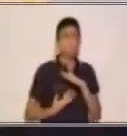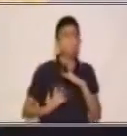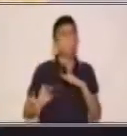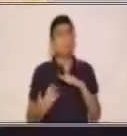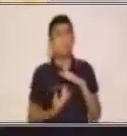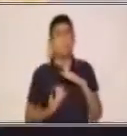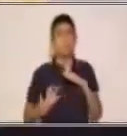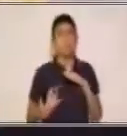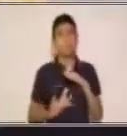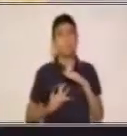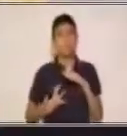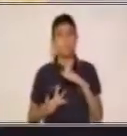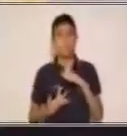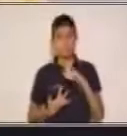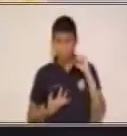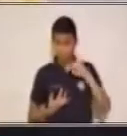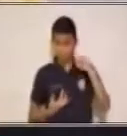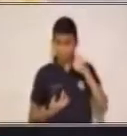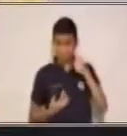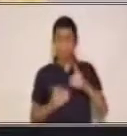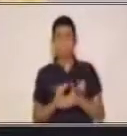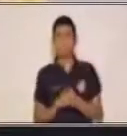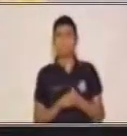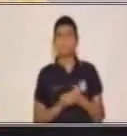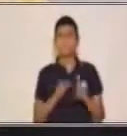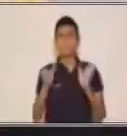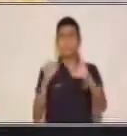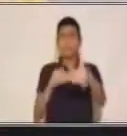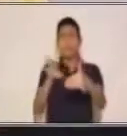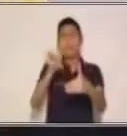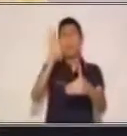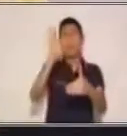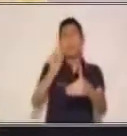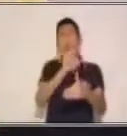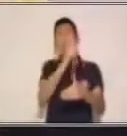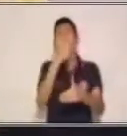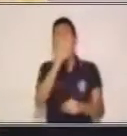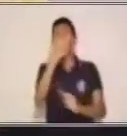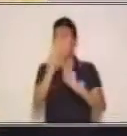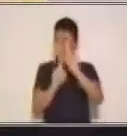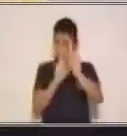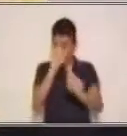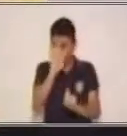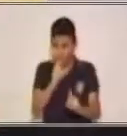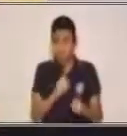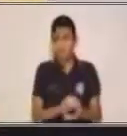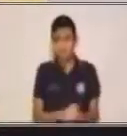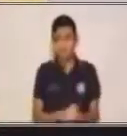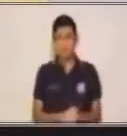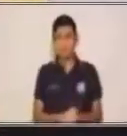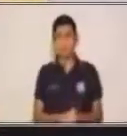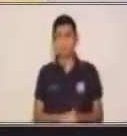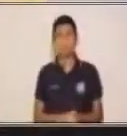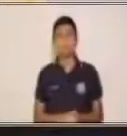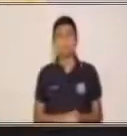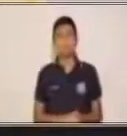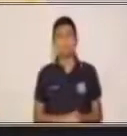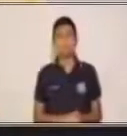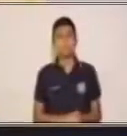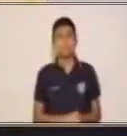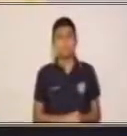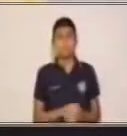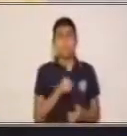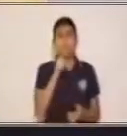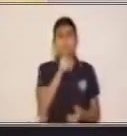Vamos a ver otra pregunta. ¿De acuerdo? Creo que es la última. Vamos a ver. ¿Qué